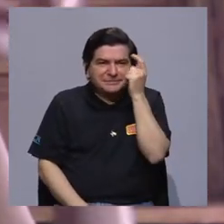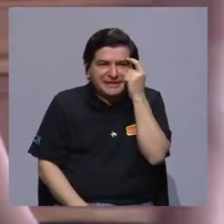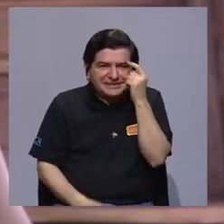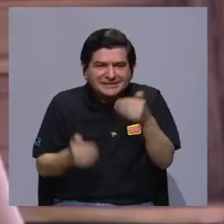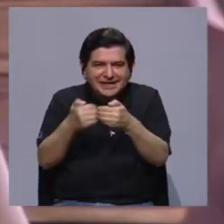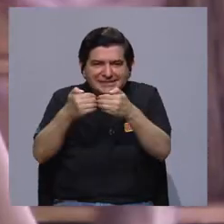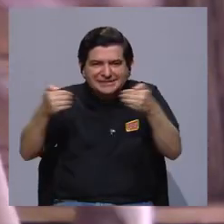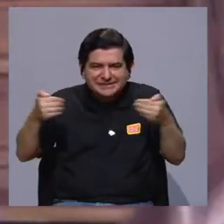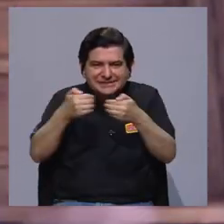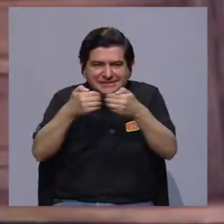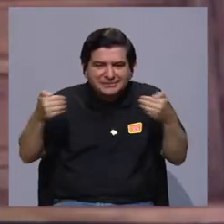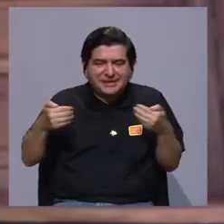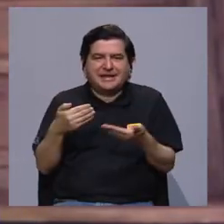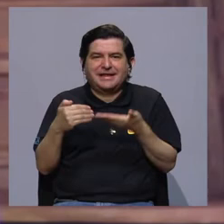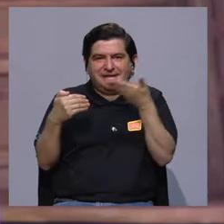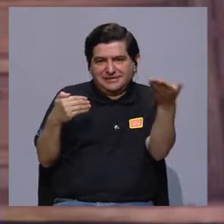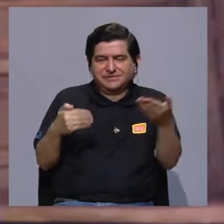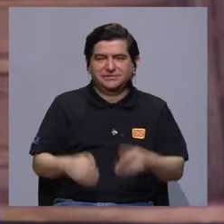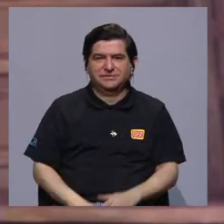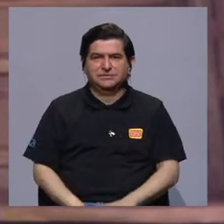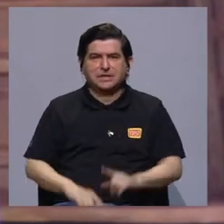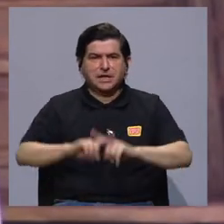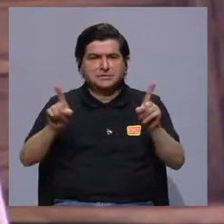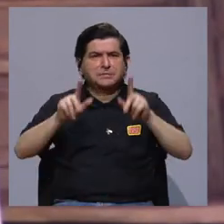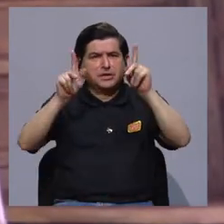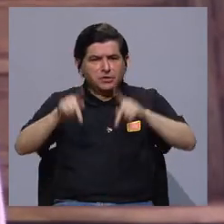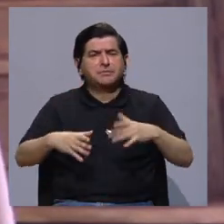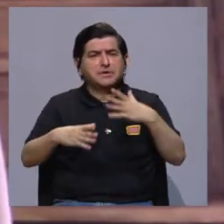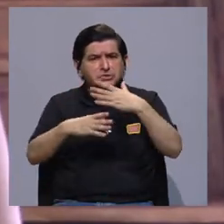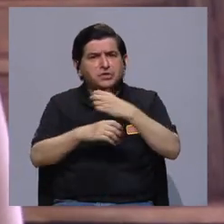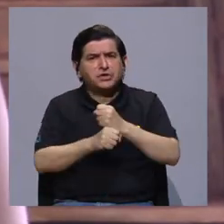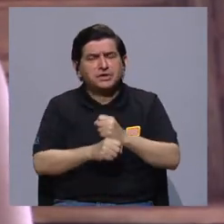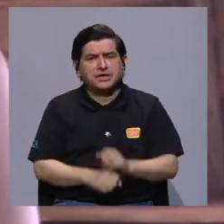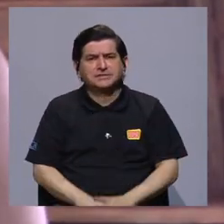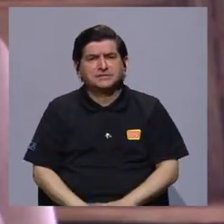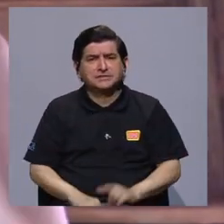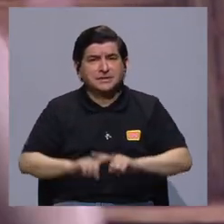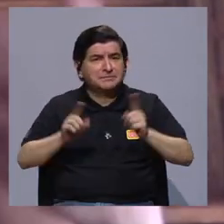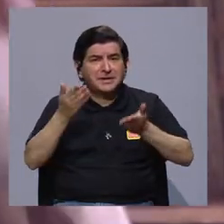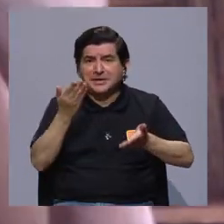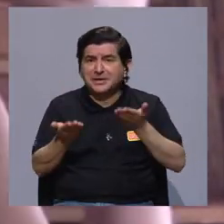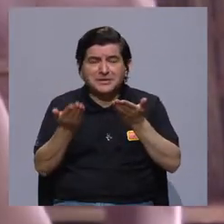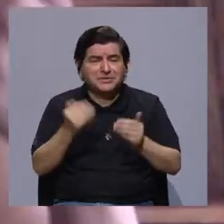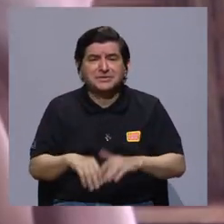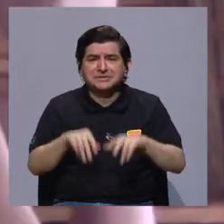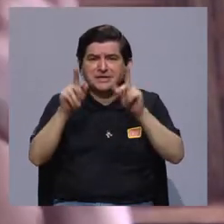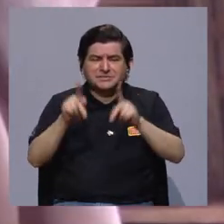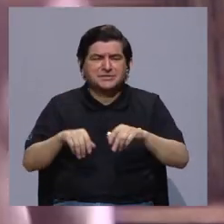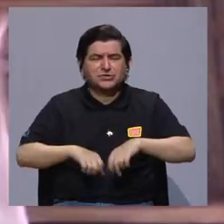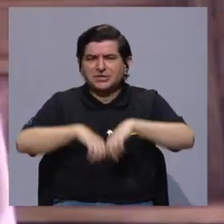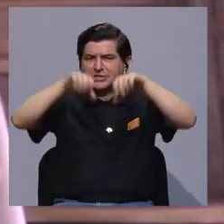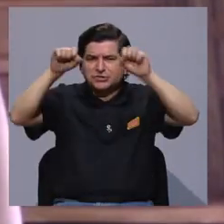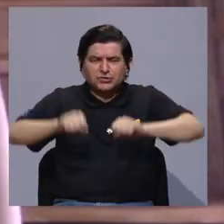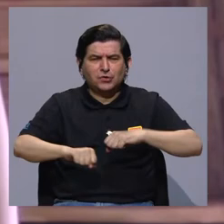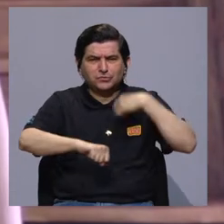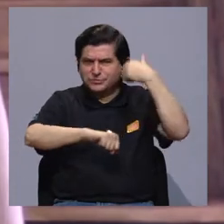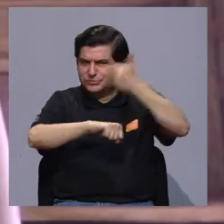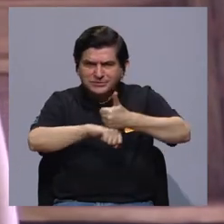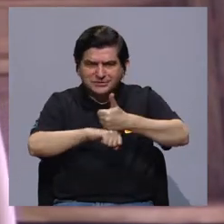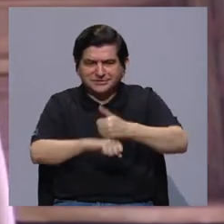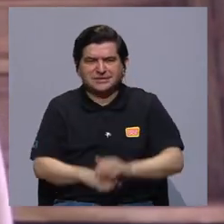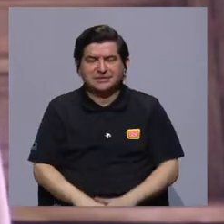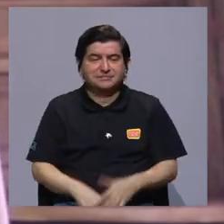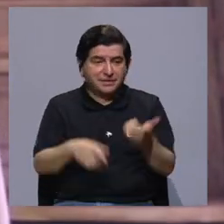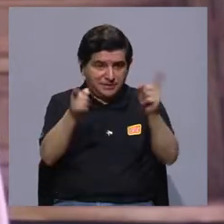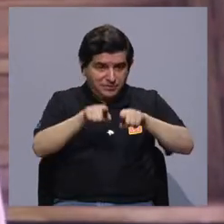por separado una cosa con la otra, mientras que tal vez hay gente haciéndolo, ¿me entiendes? Pero que no se ha sistematizado tanto como